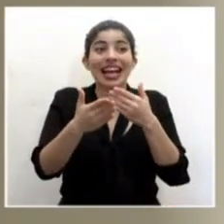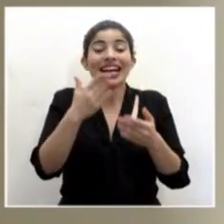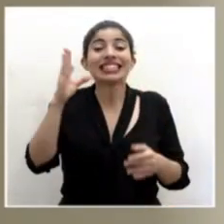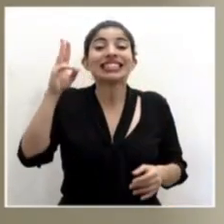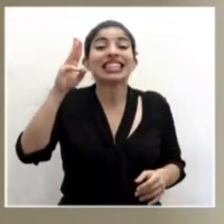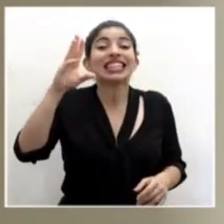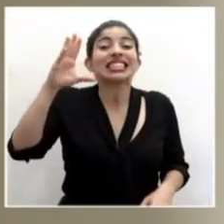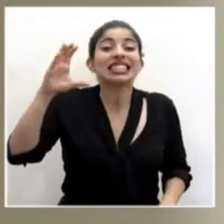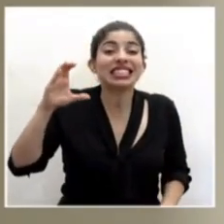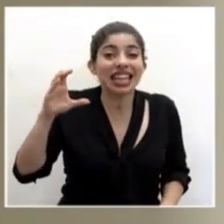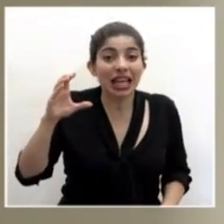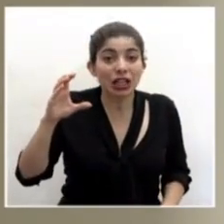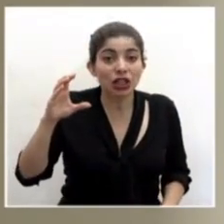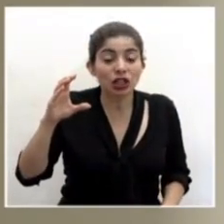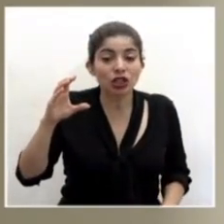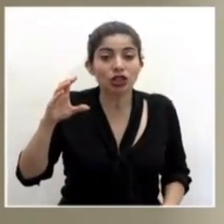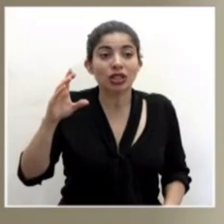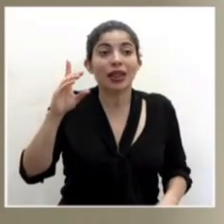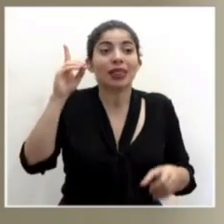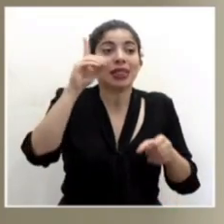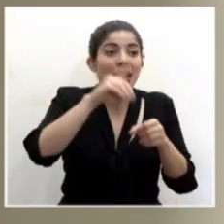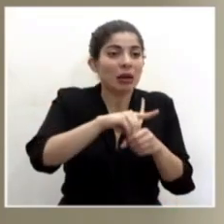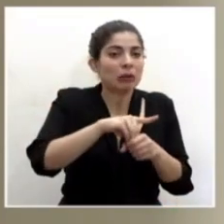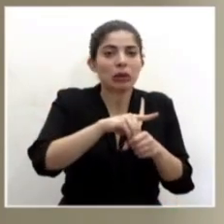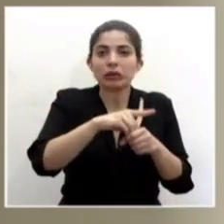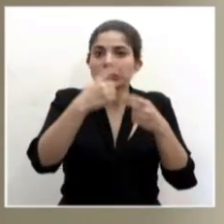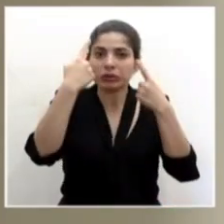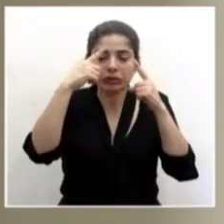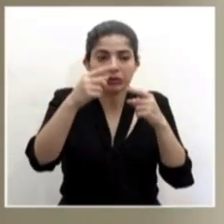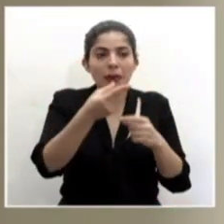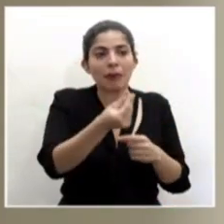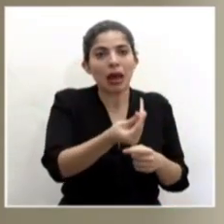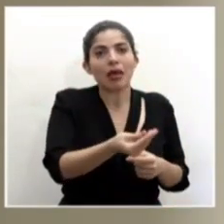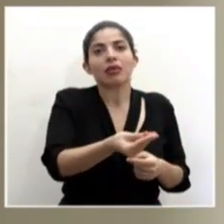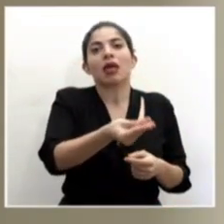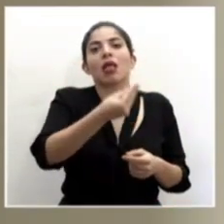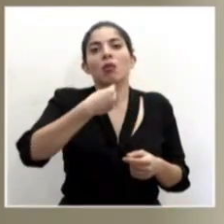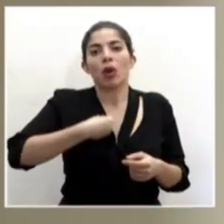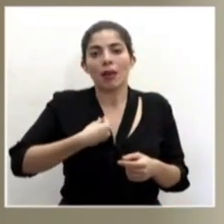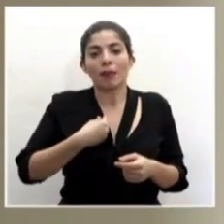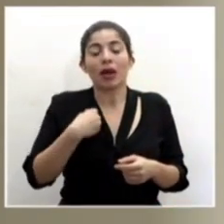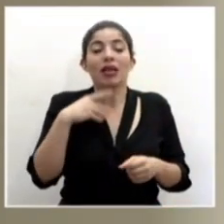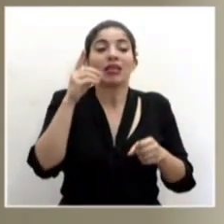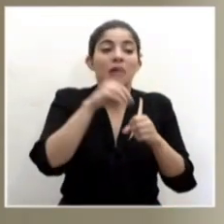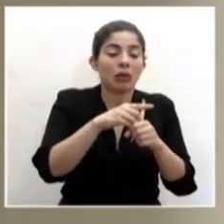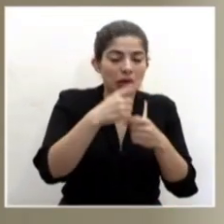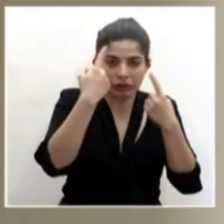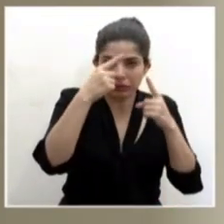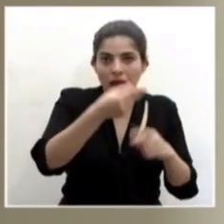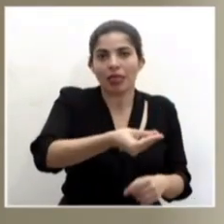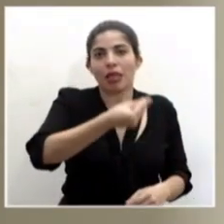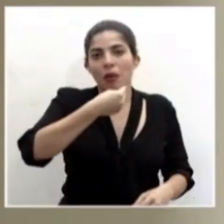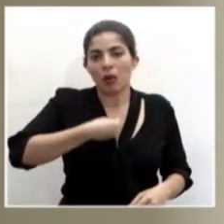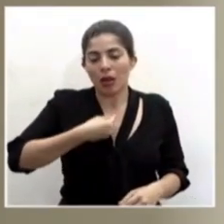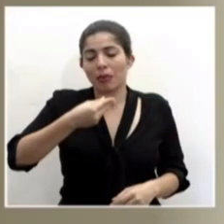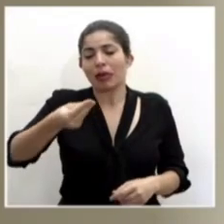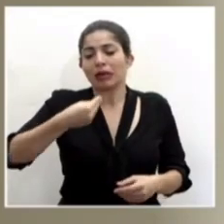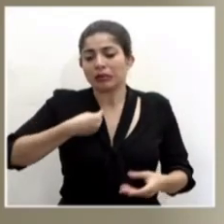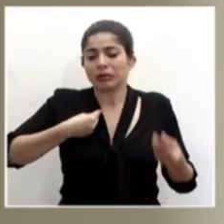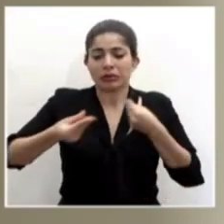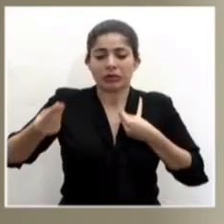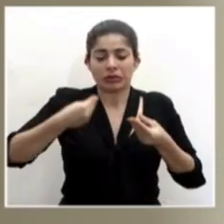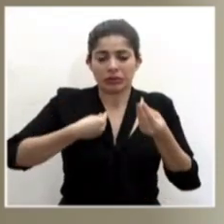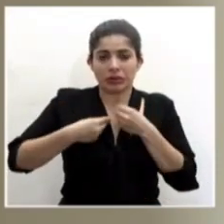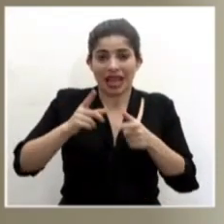de 600 depósitos que fueron devueltos porque encontramos una vez más alguna dificultad para poder